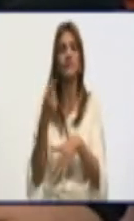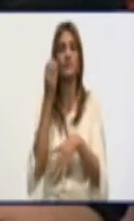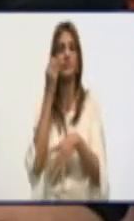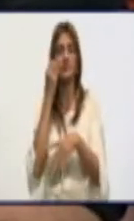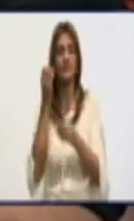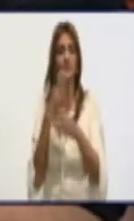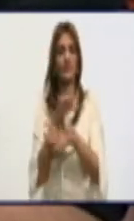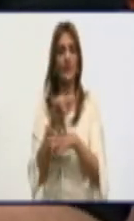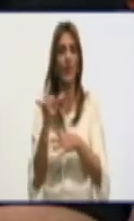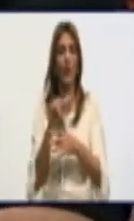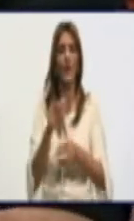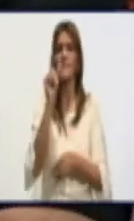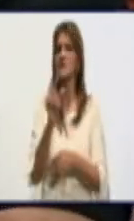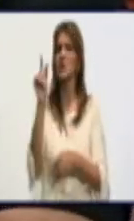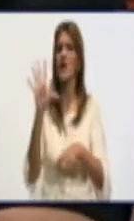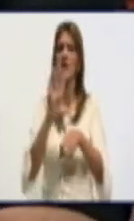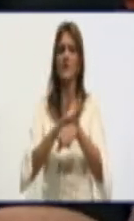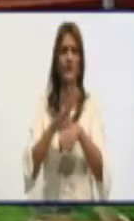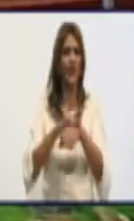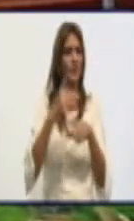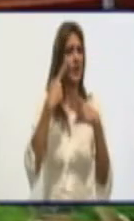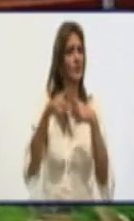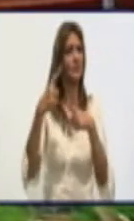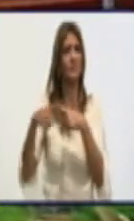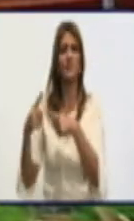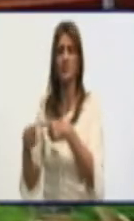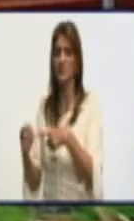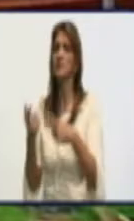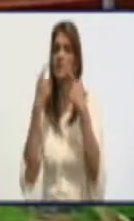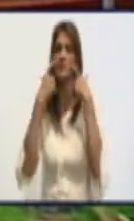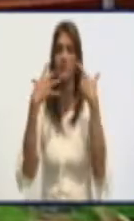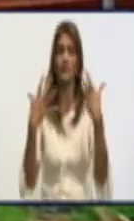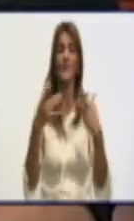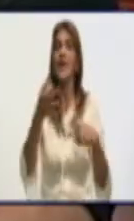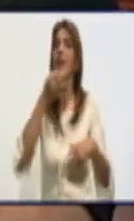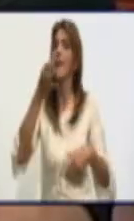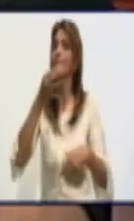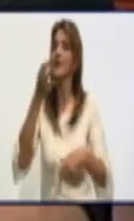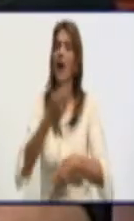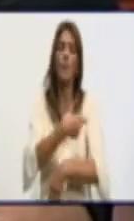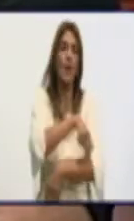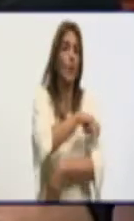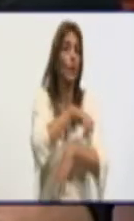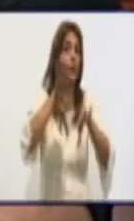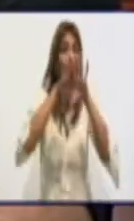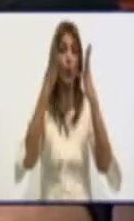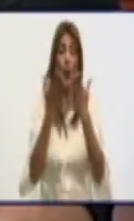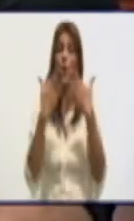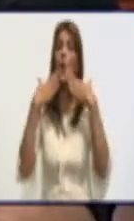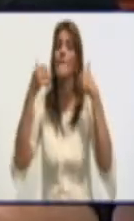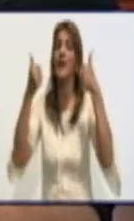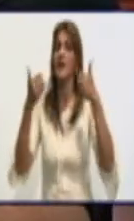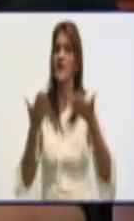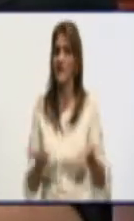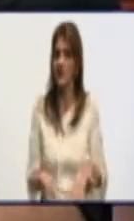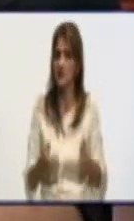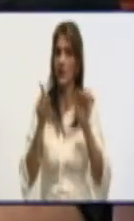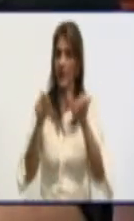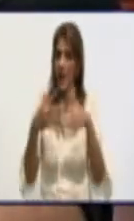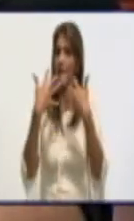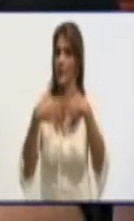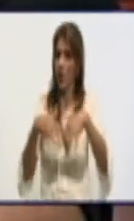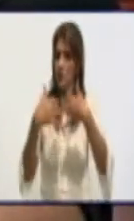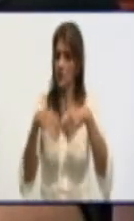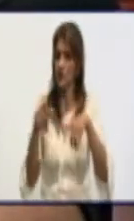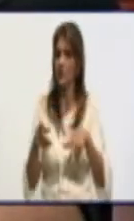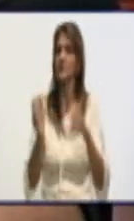muy favorable. Y eso es que hemos hecho desde ahora, darle la explicación a nuestro pueblo de todas las ventajas y beneficios que tiene además esta producción de pan